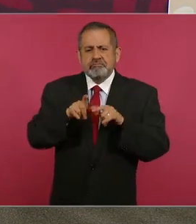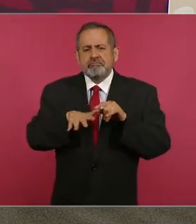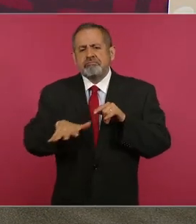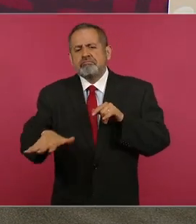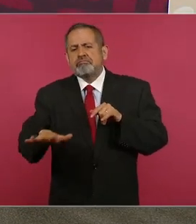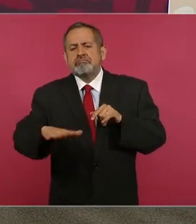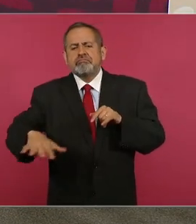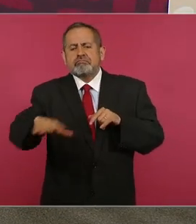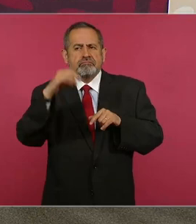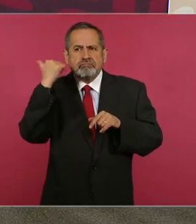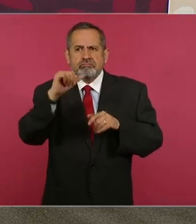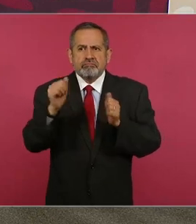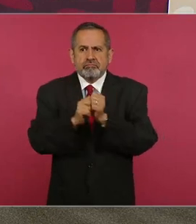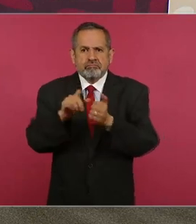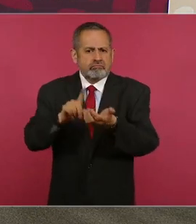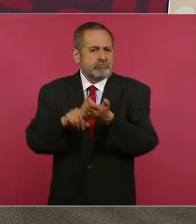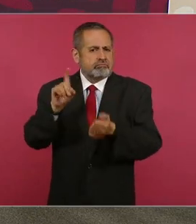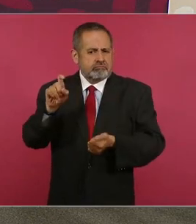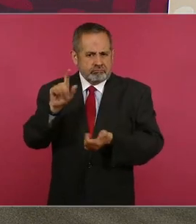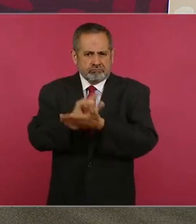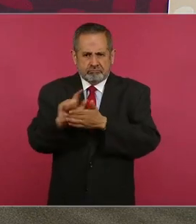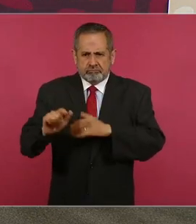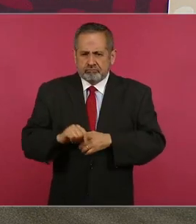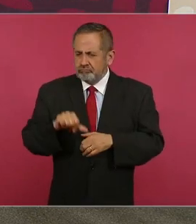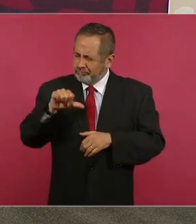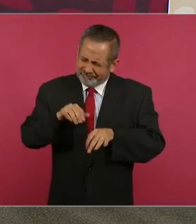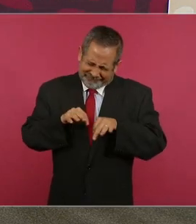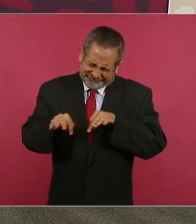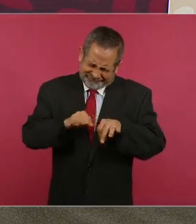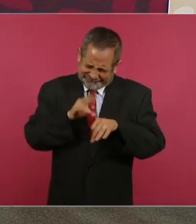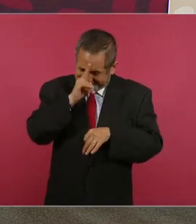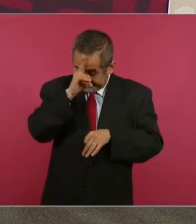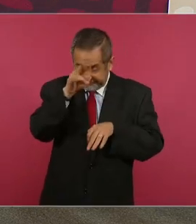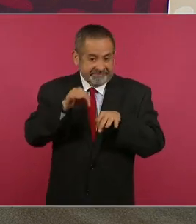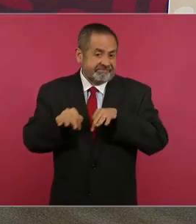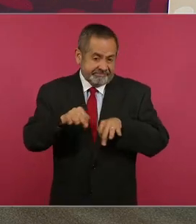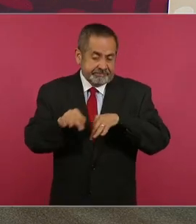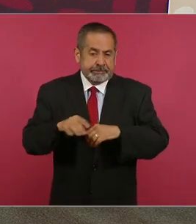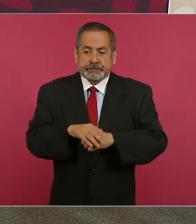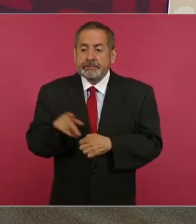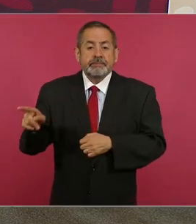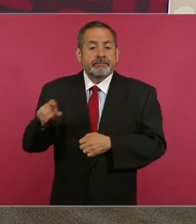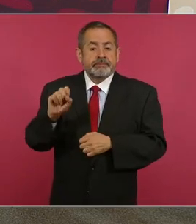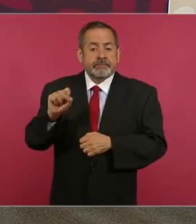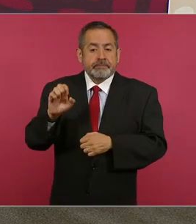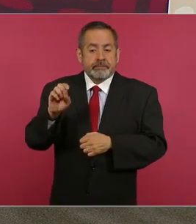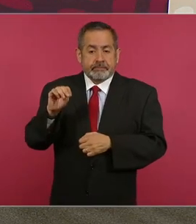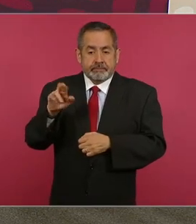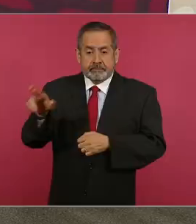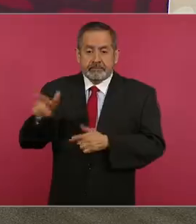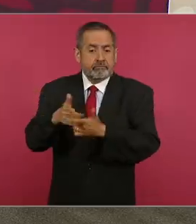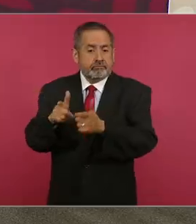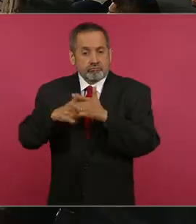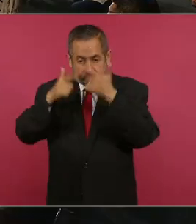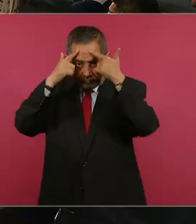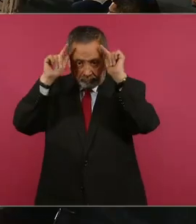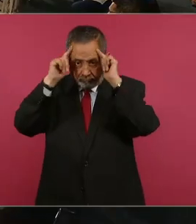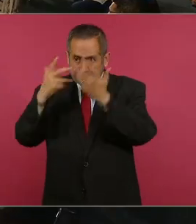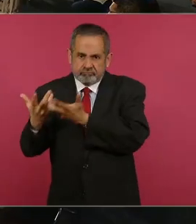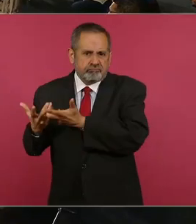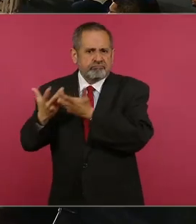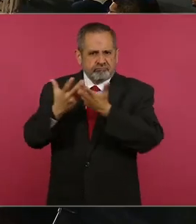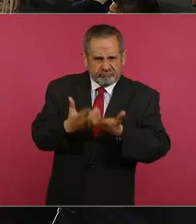Acapulco, señor presidente. Vamos a cerrar fuerte hoy. Nos va a hacer el favor ahí la Secretaría de Marina de enviar un grupo importante de elementos